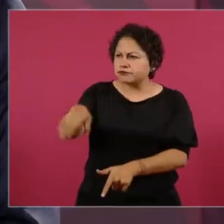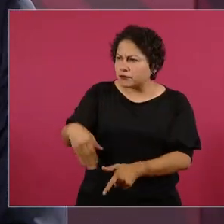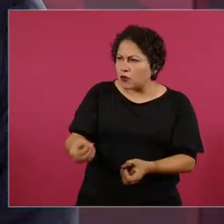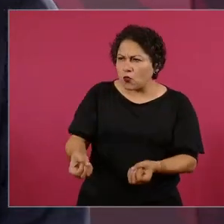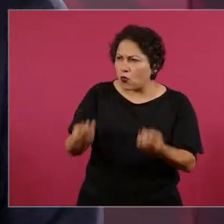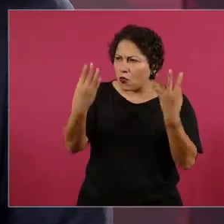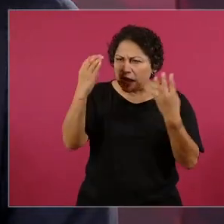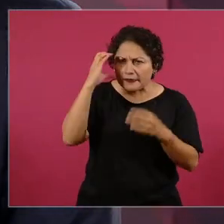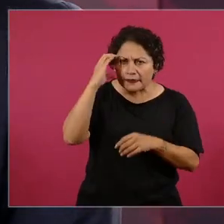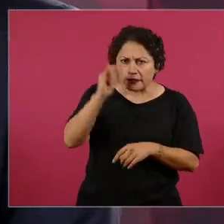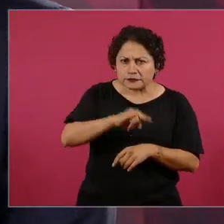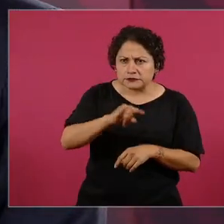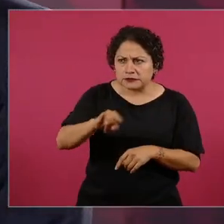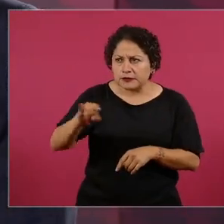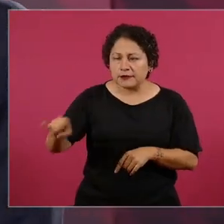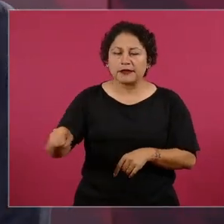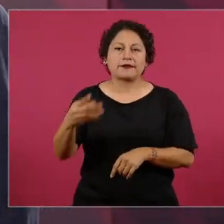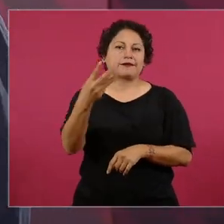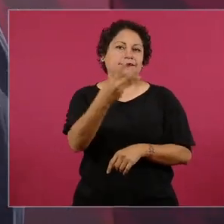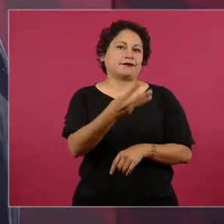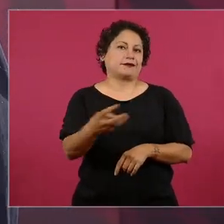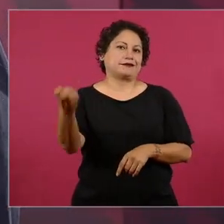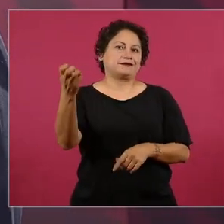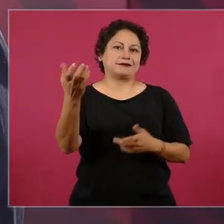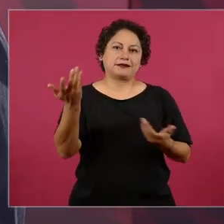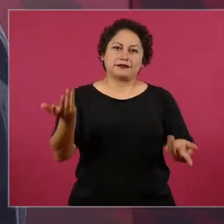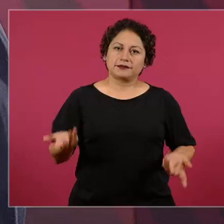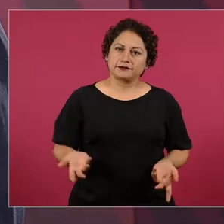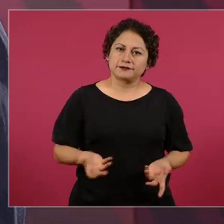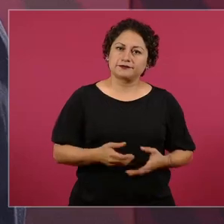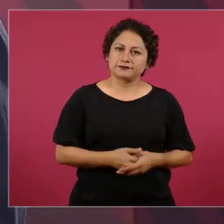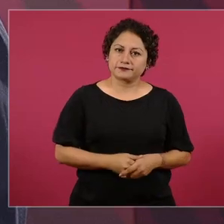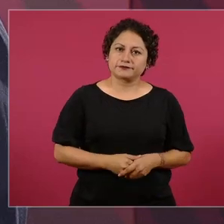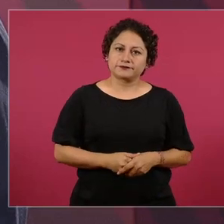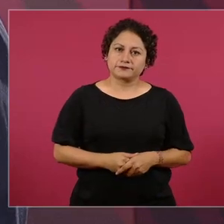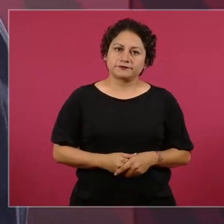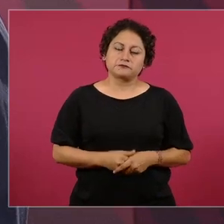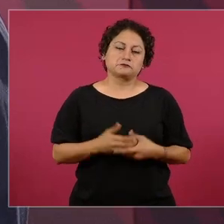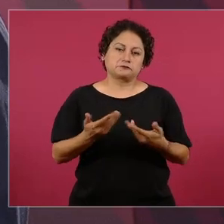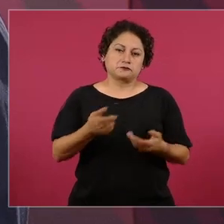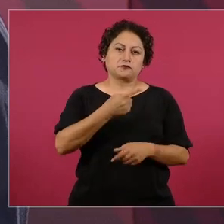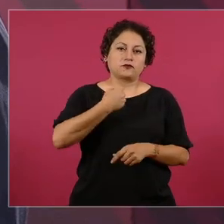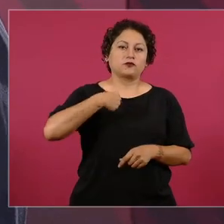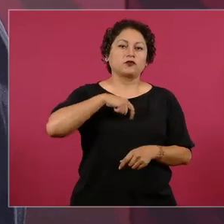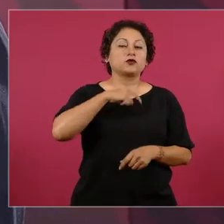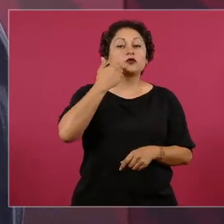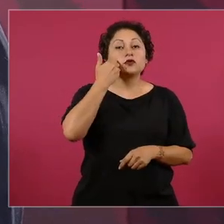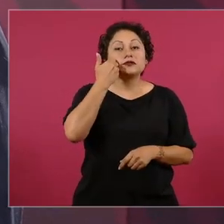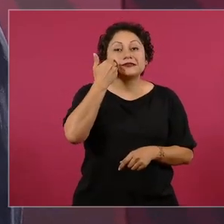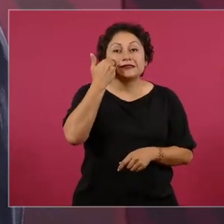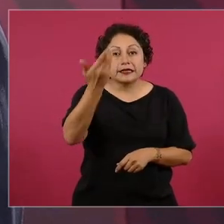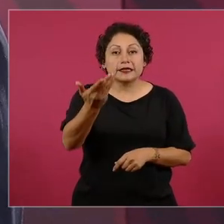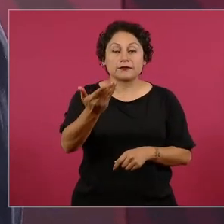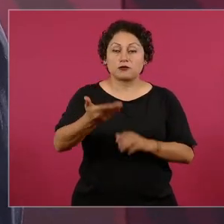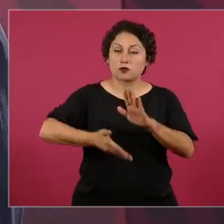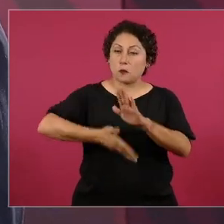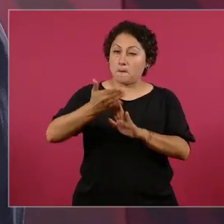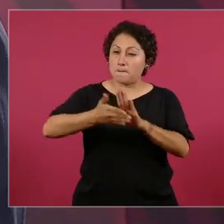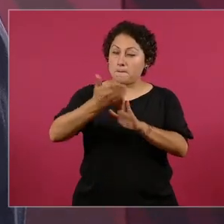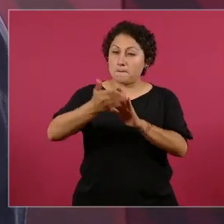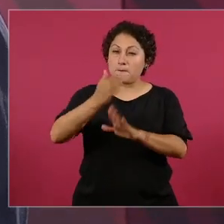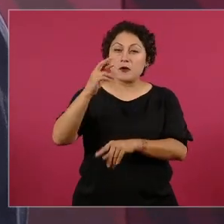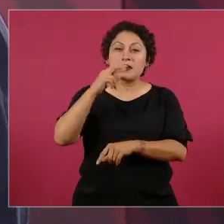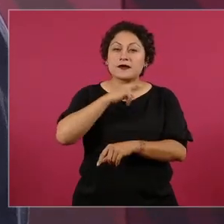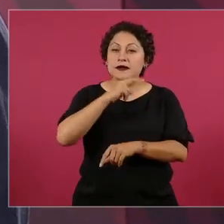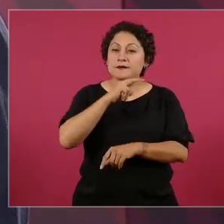300, y queremos terminarlo para finales de